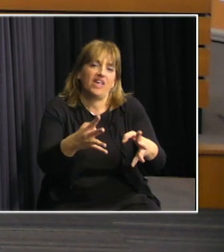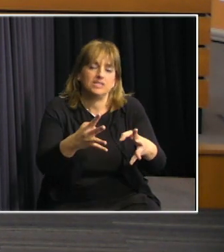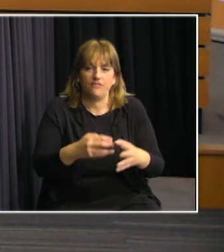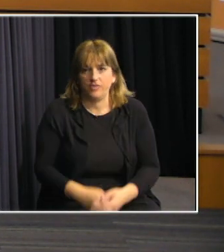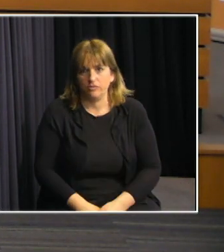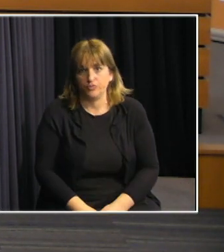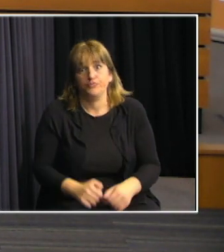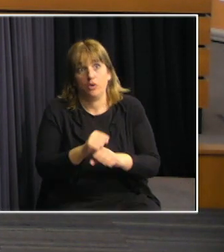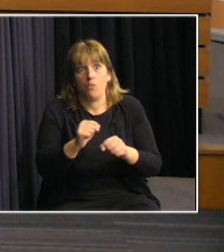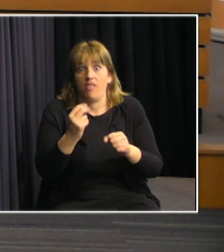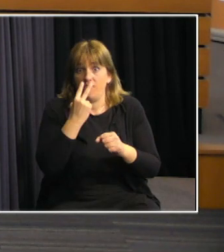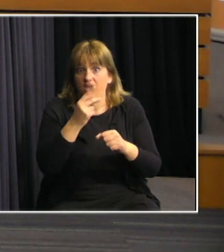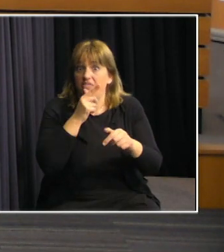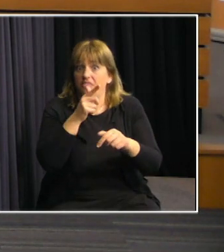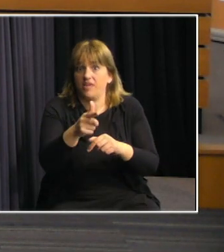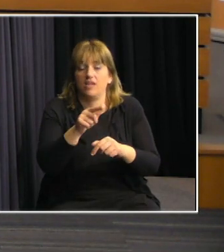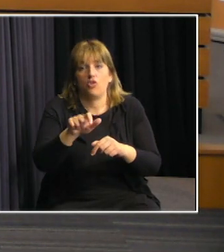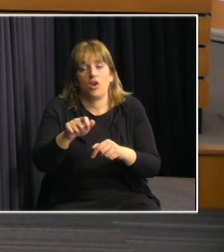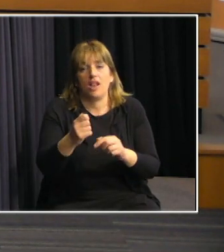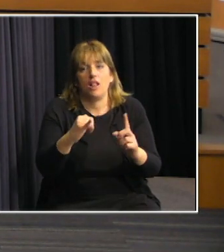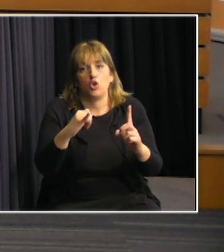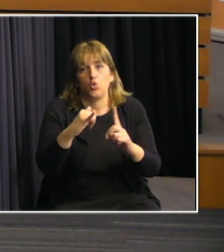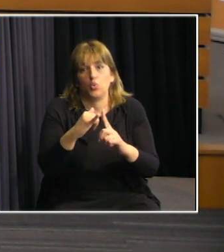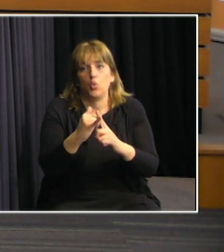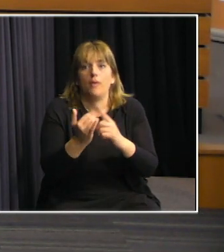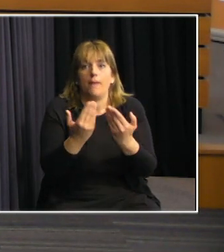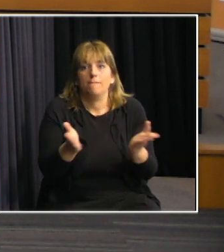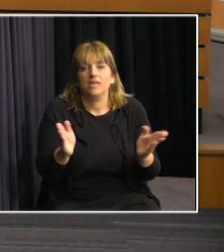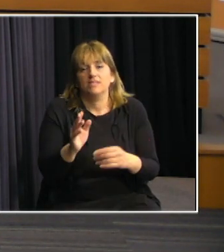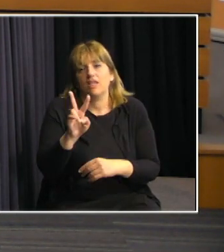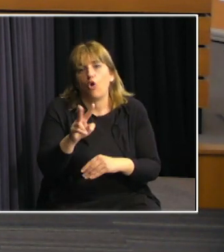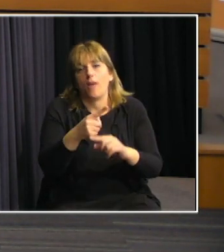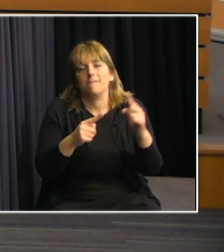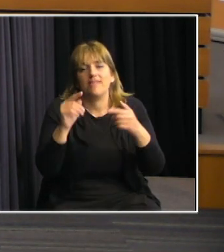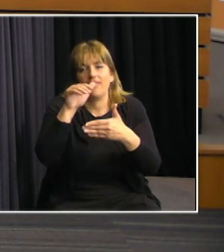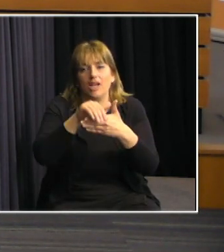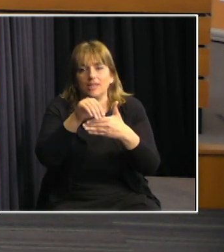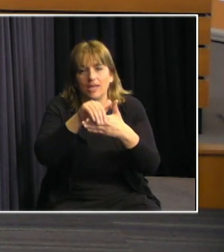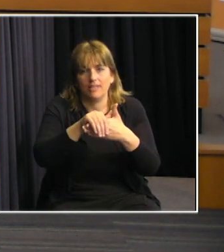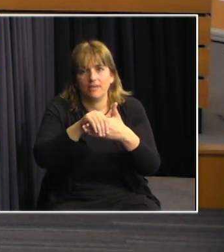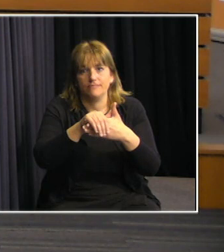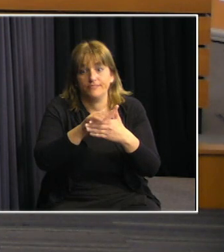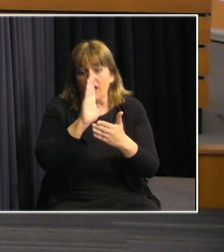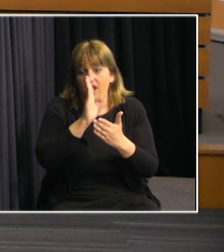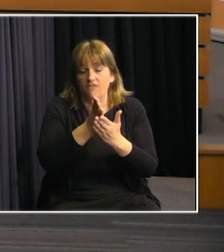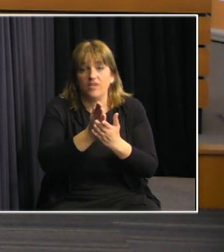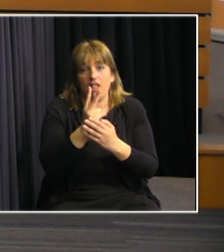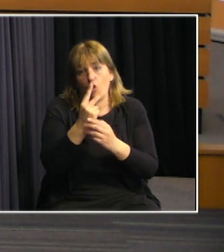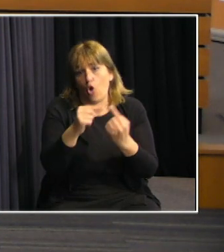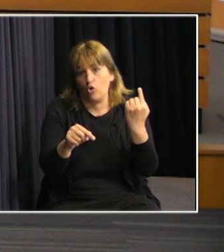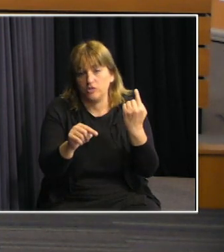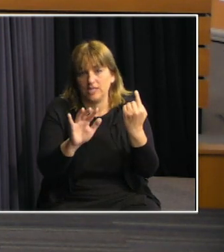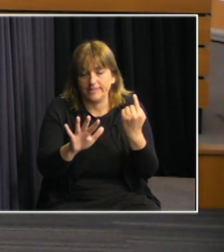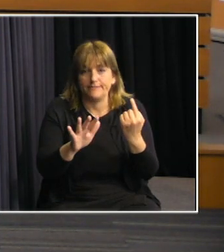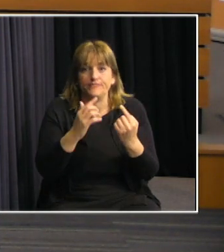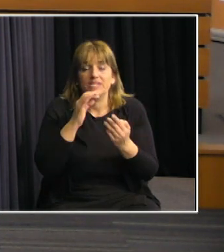Lo pueden seguir en vivo en nuestro canal de YouTube a partir de las 14.30 horas. Por último, dos apuntes.